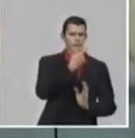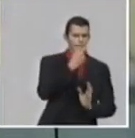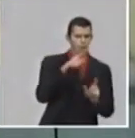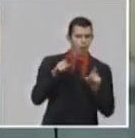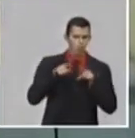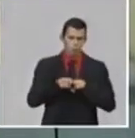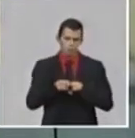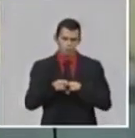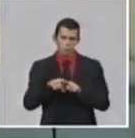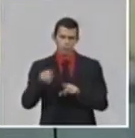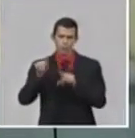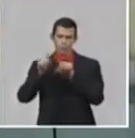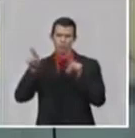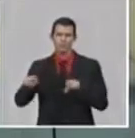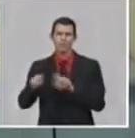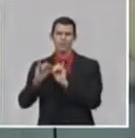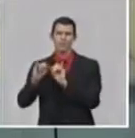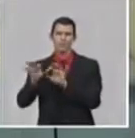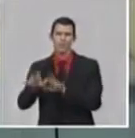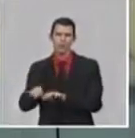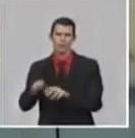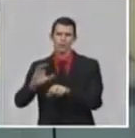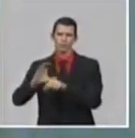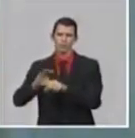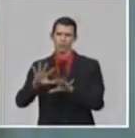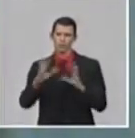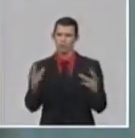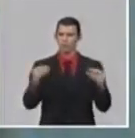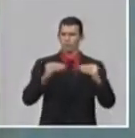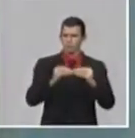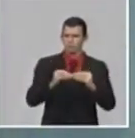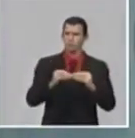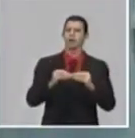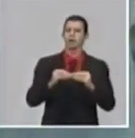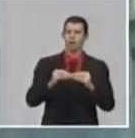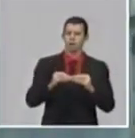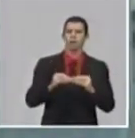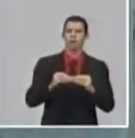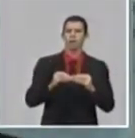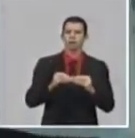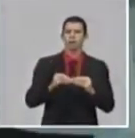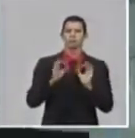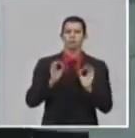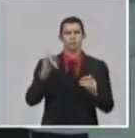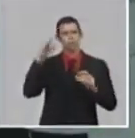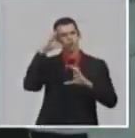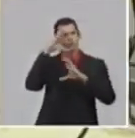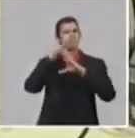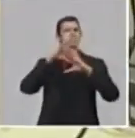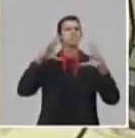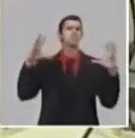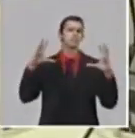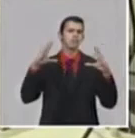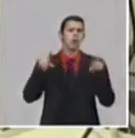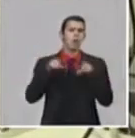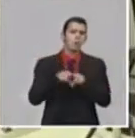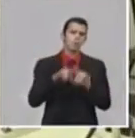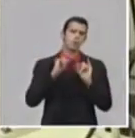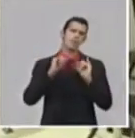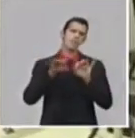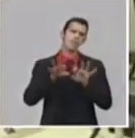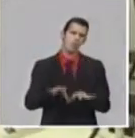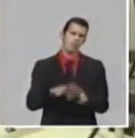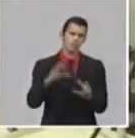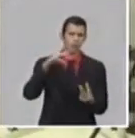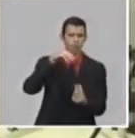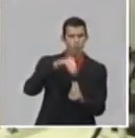exactamente, la bioinformática apuesta en la investigación biomédica. Nosotros seleccionamos una